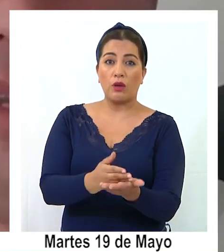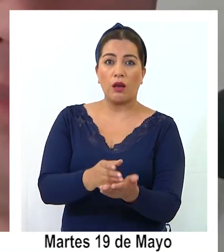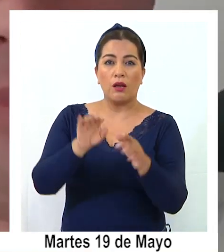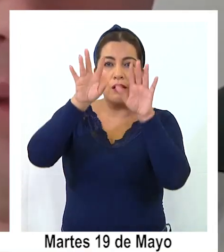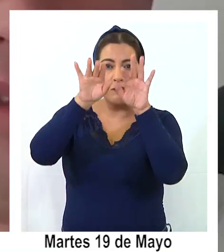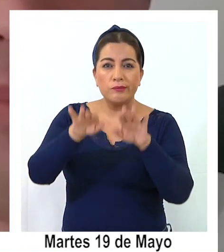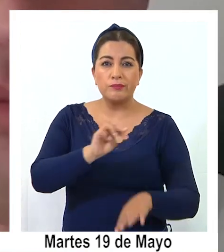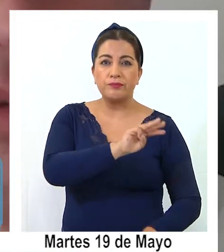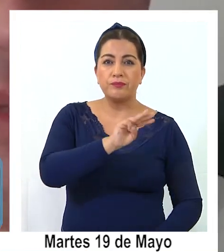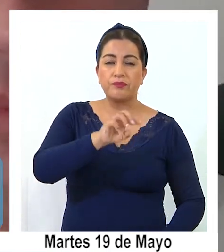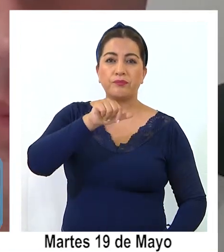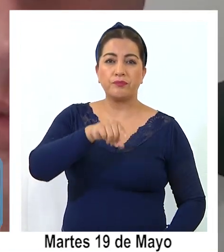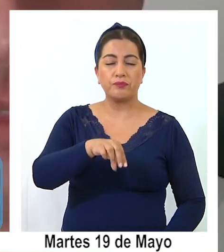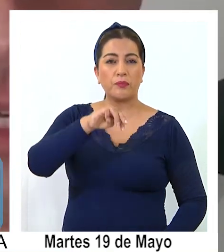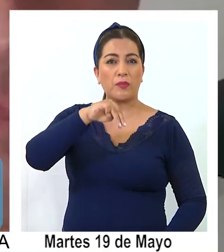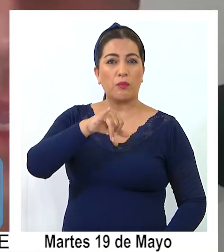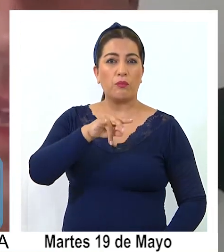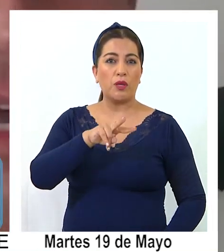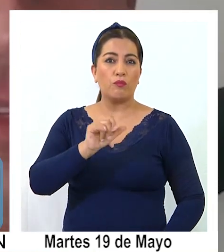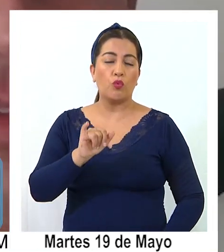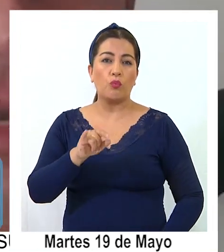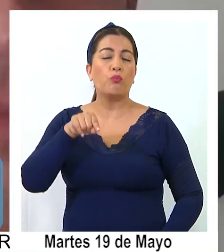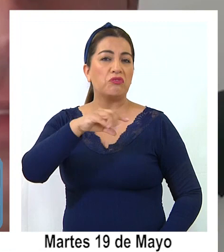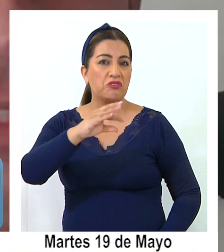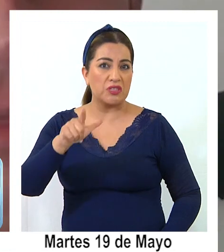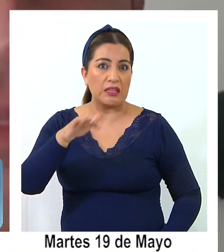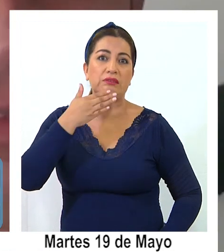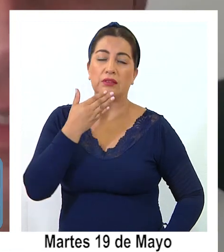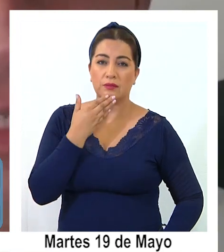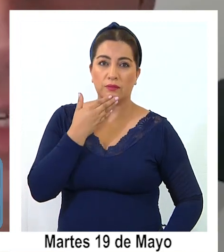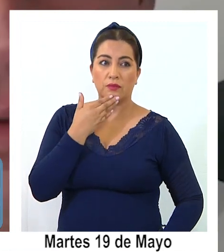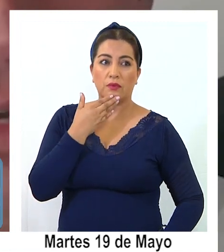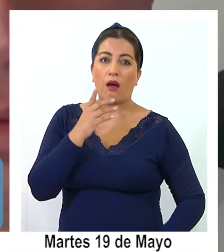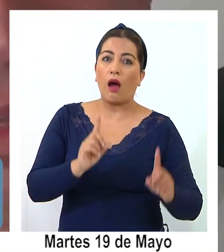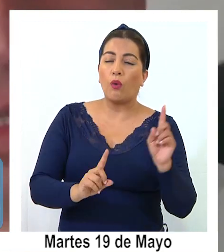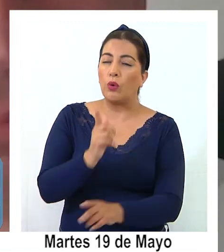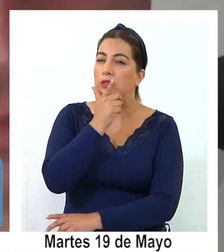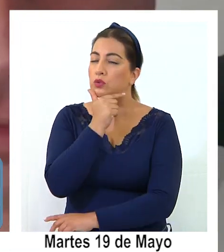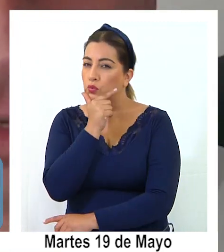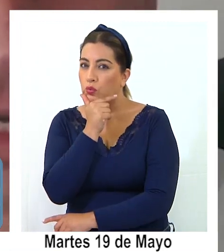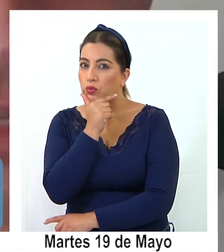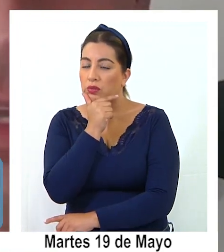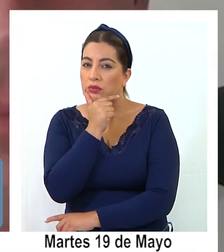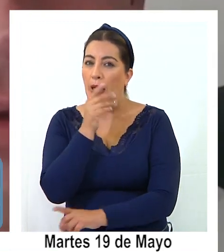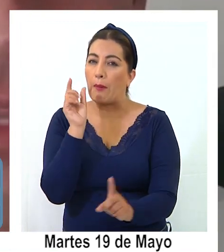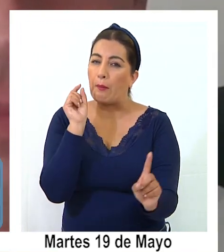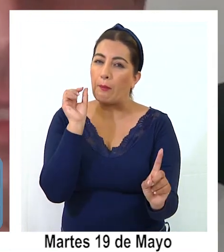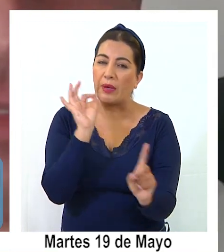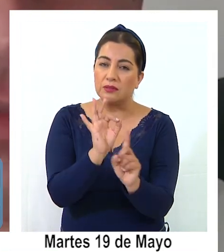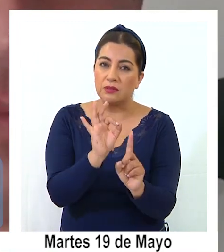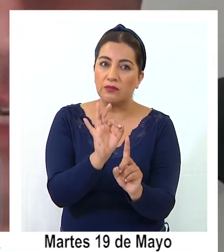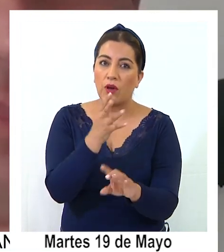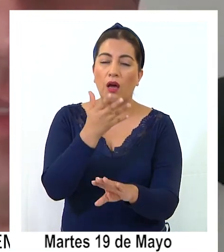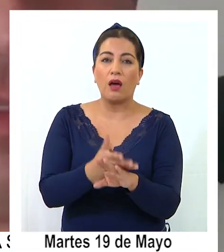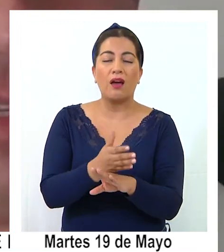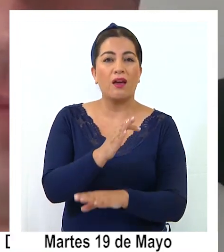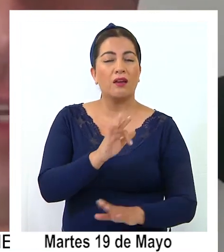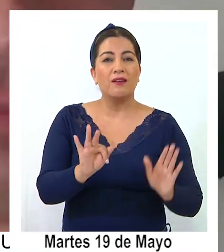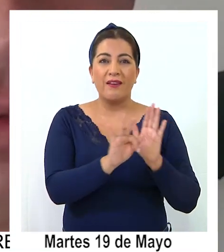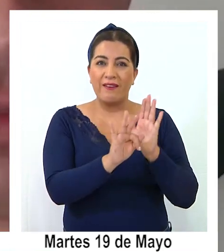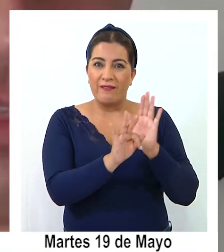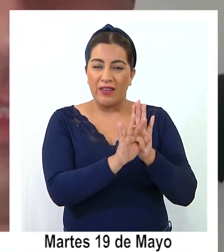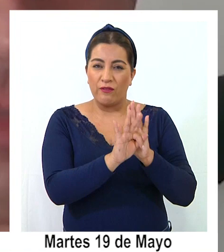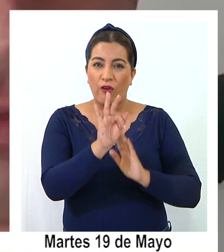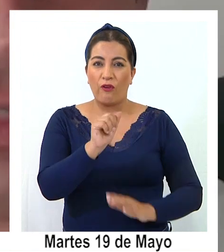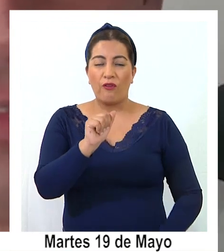nuestras páginas www.minbu.cl. Adicionalmente, si tienen alguna duda en particular, pueden meterse a nuestro fanpage de